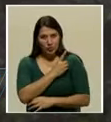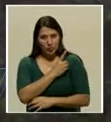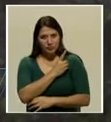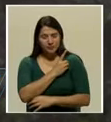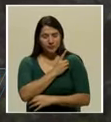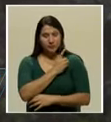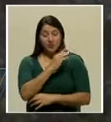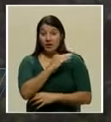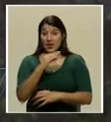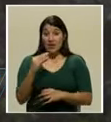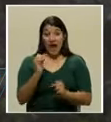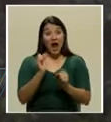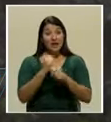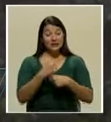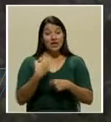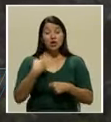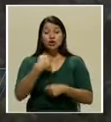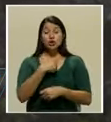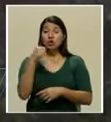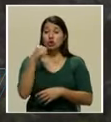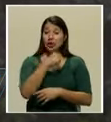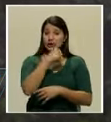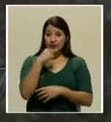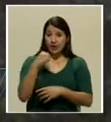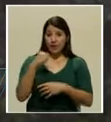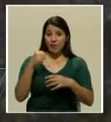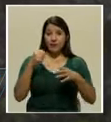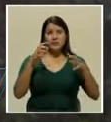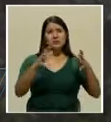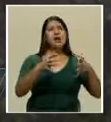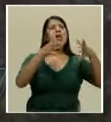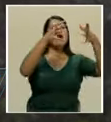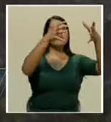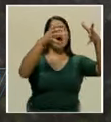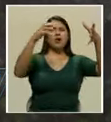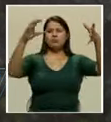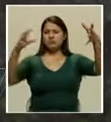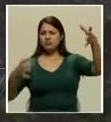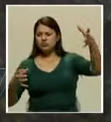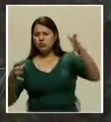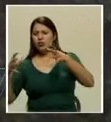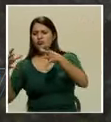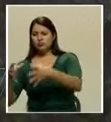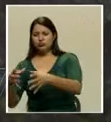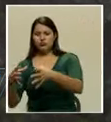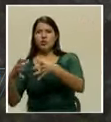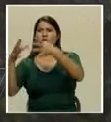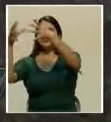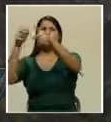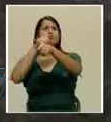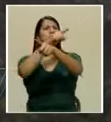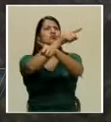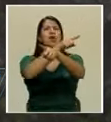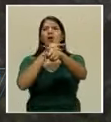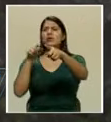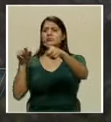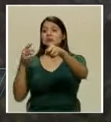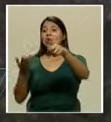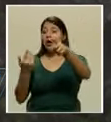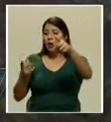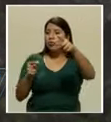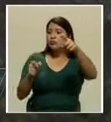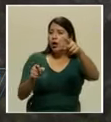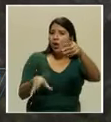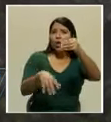y nos ponía a cantar los de abajo a la derecha, los de arriba, etcétera, con un